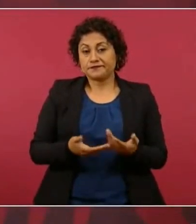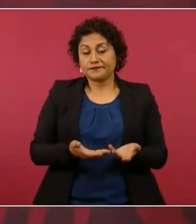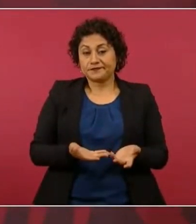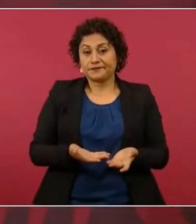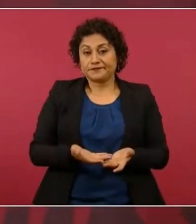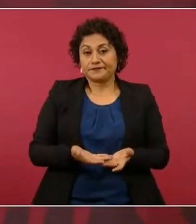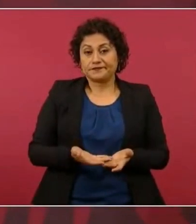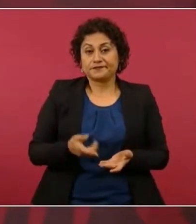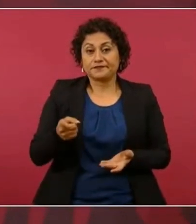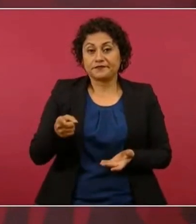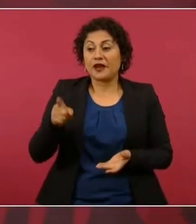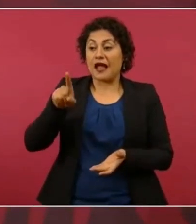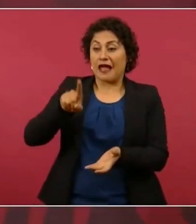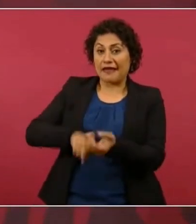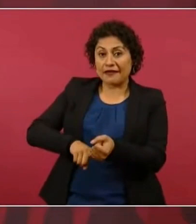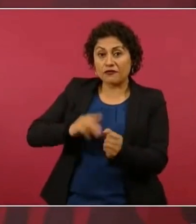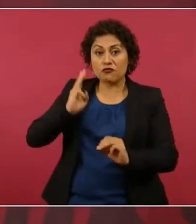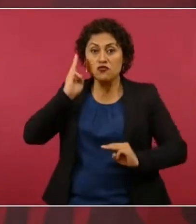museos